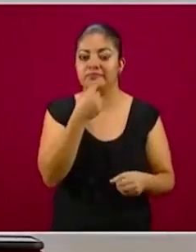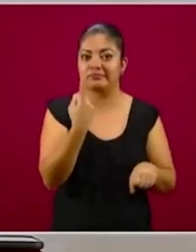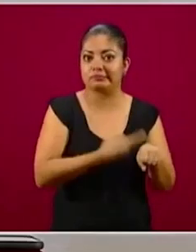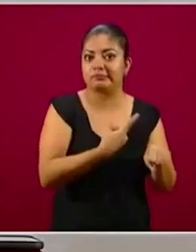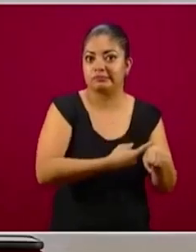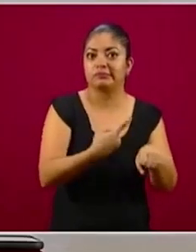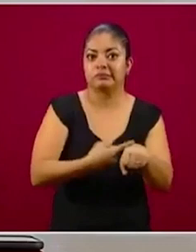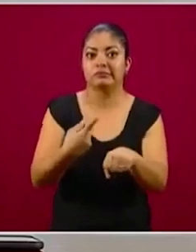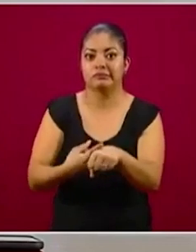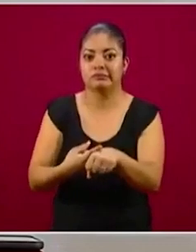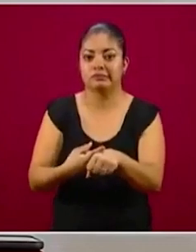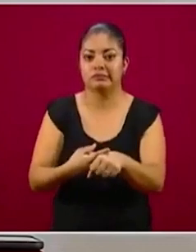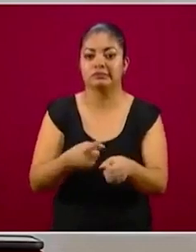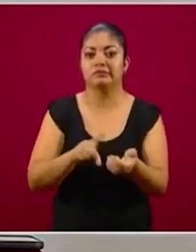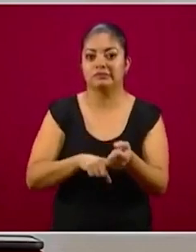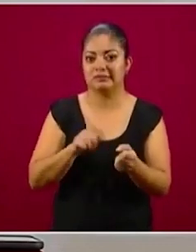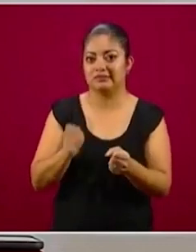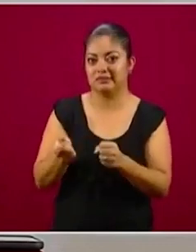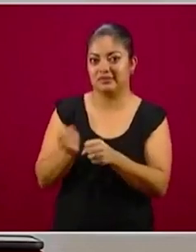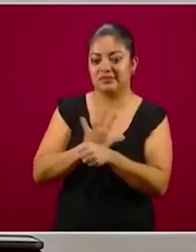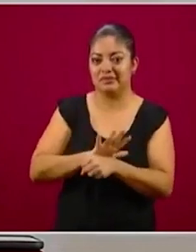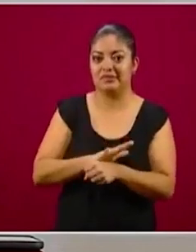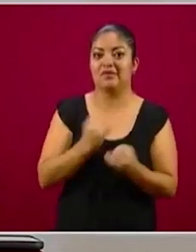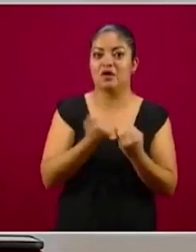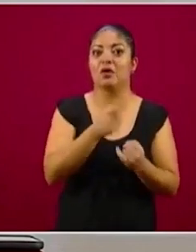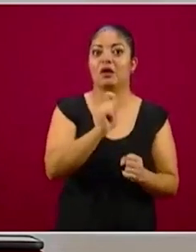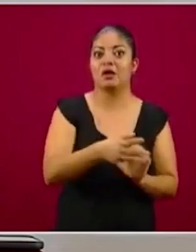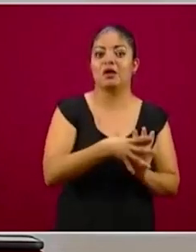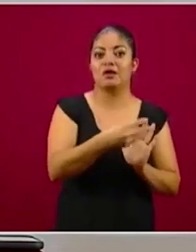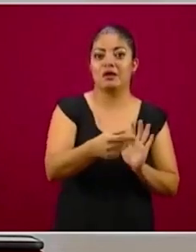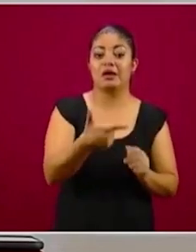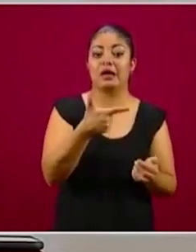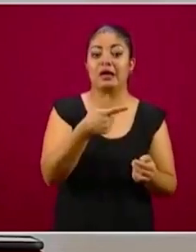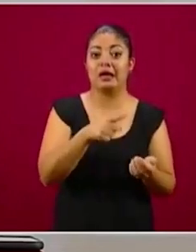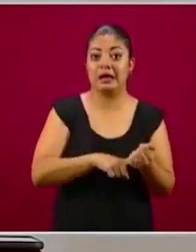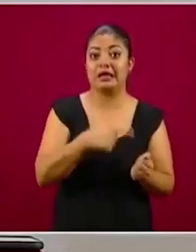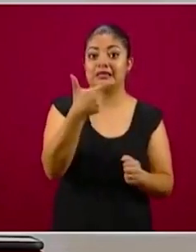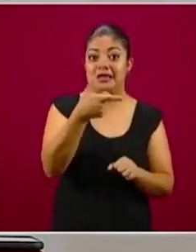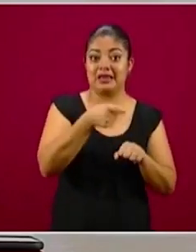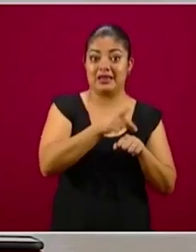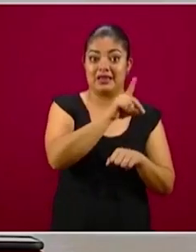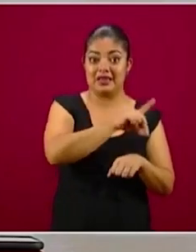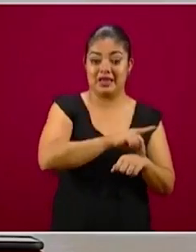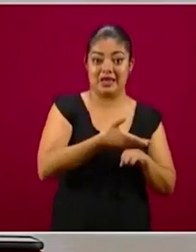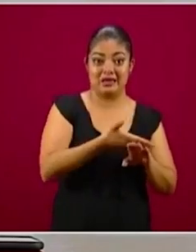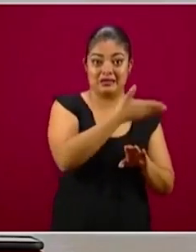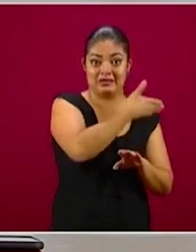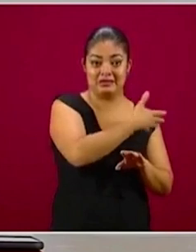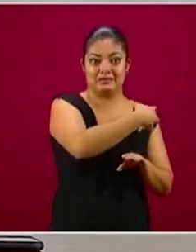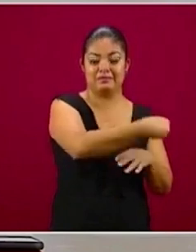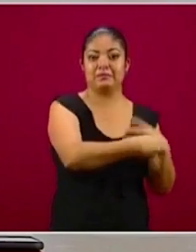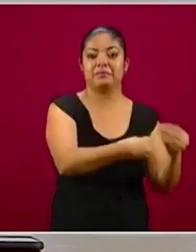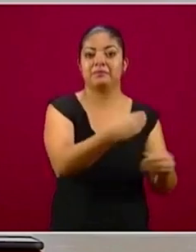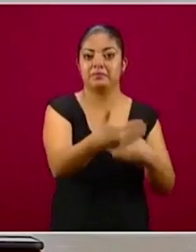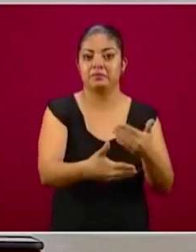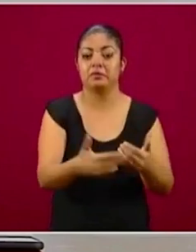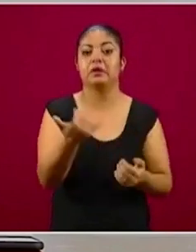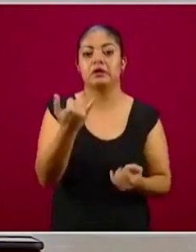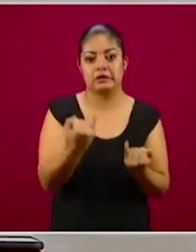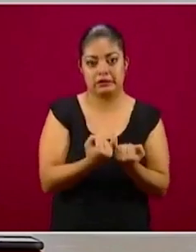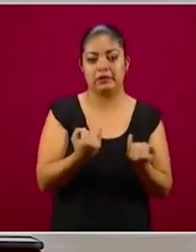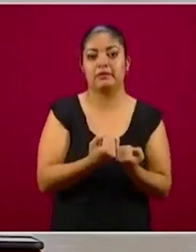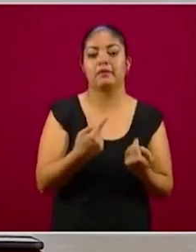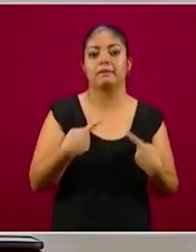enfermas, que a su vez es traducción de los contagios de siete días atrás, de funciones.